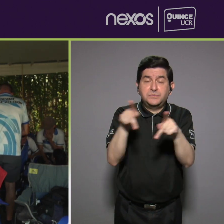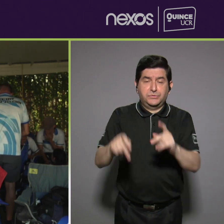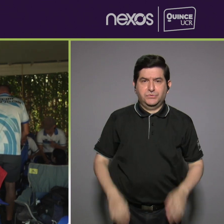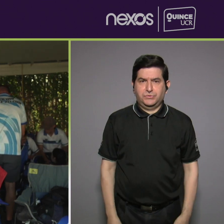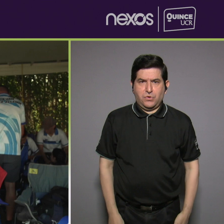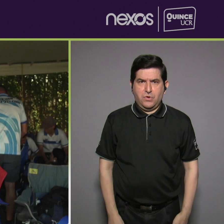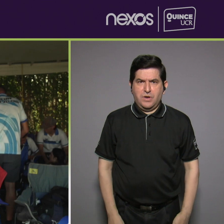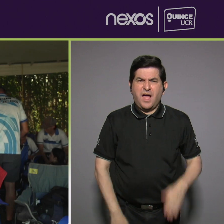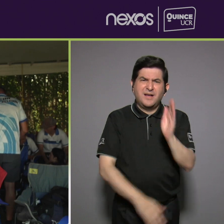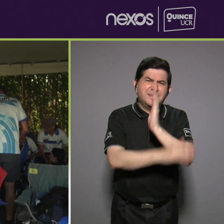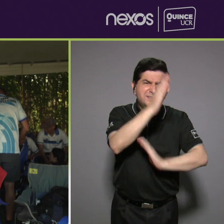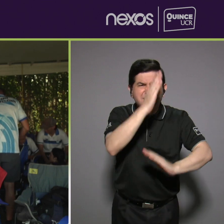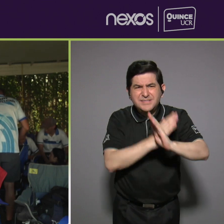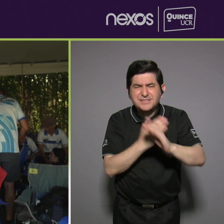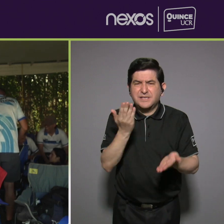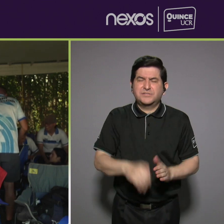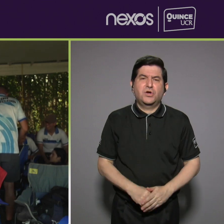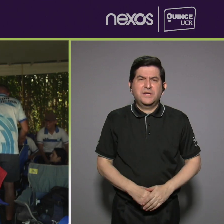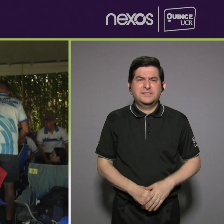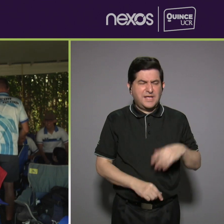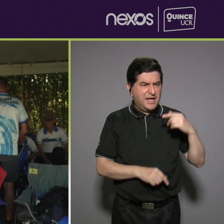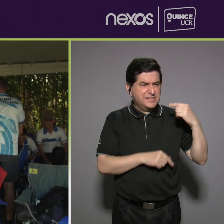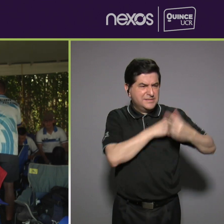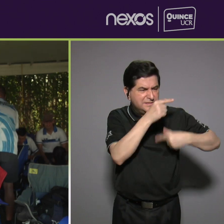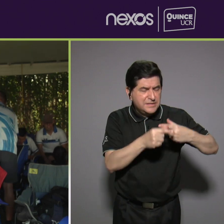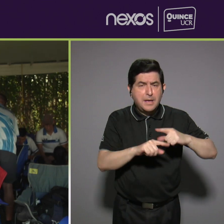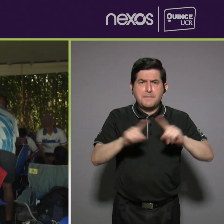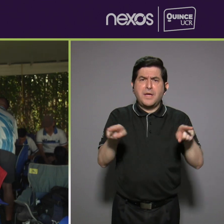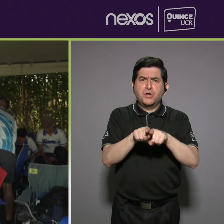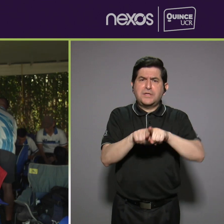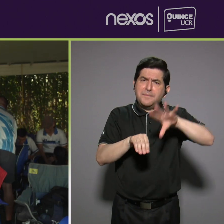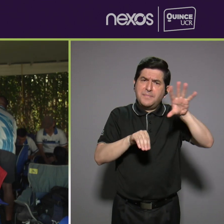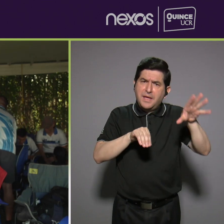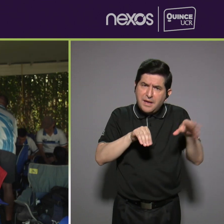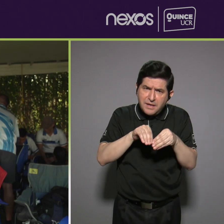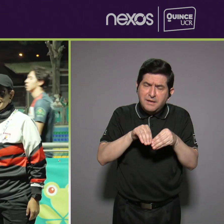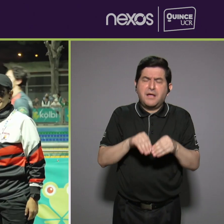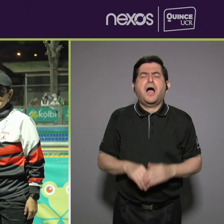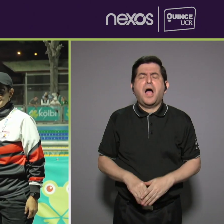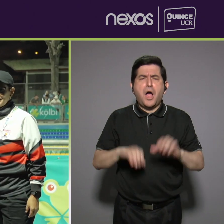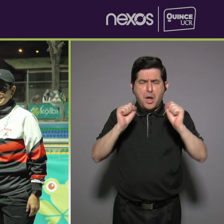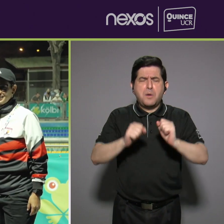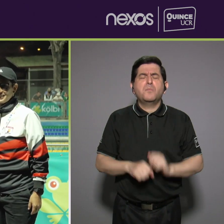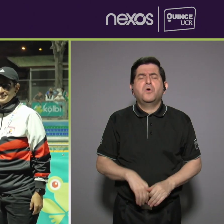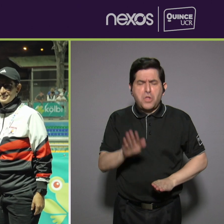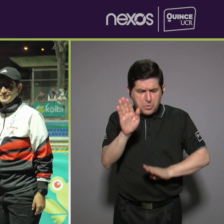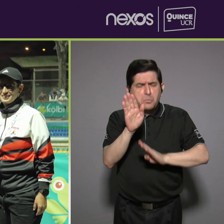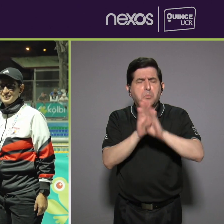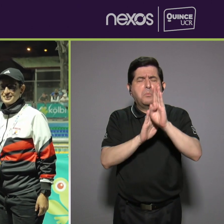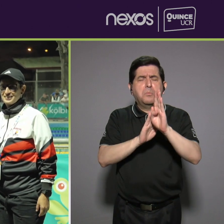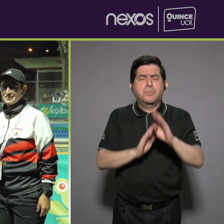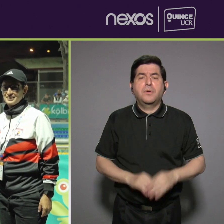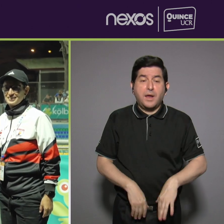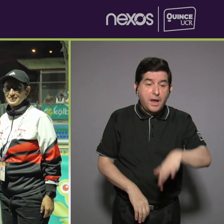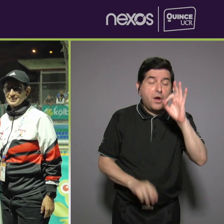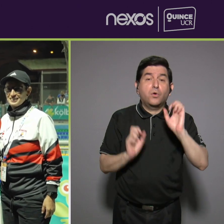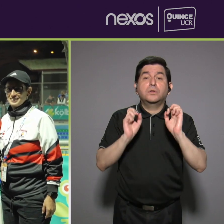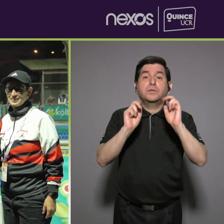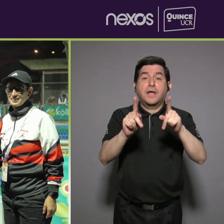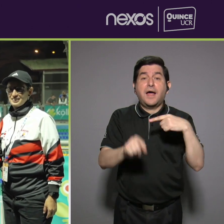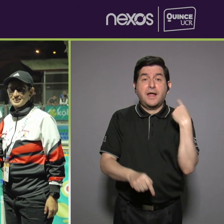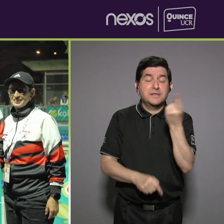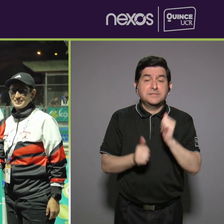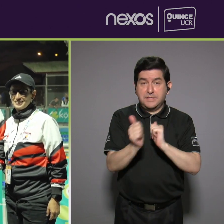Puede que la discapacidad sea congénita, pero si es adquirida también es una forma de poder desenvolverse y desarrollarse y encontrar una oportunidad